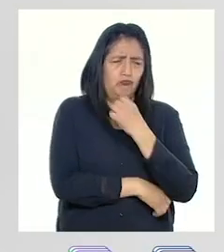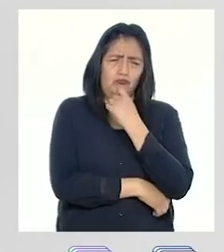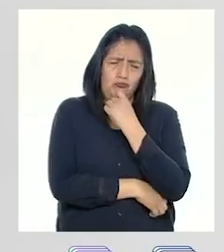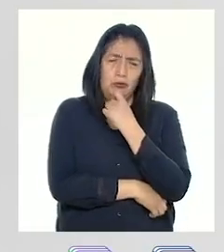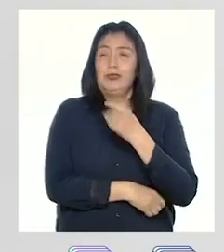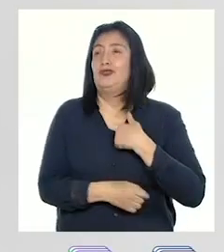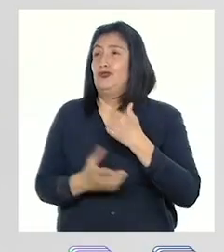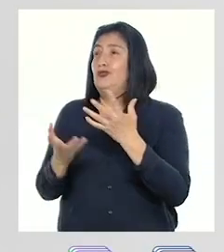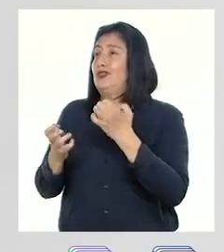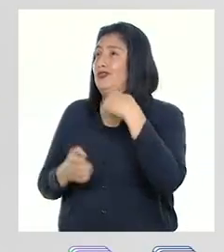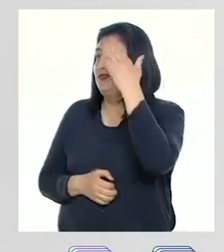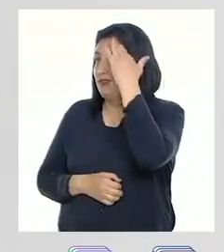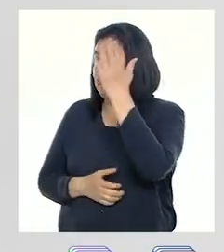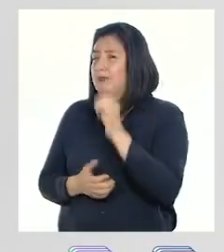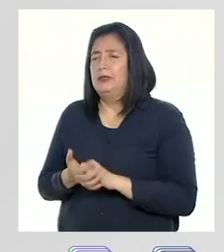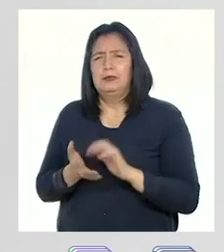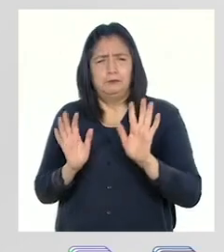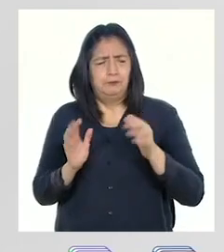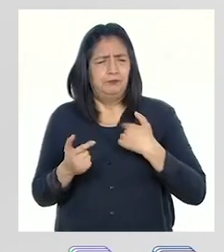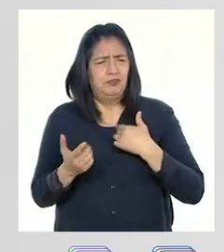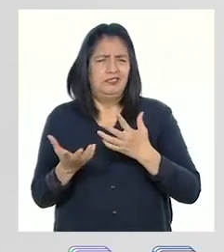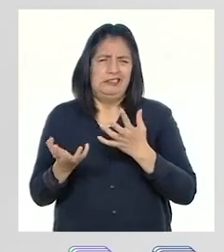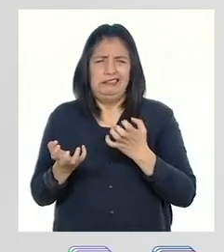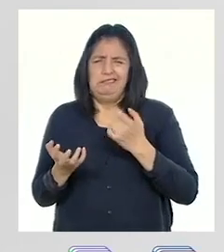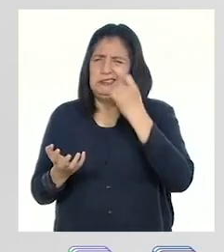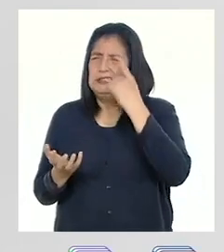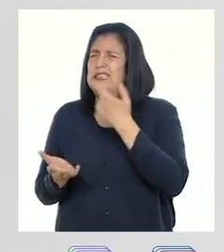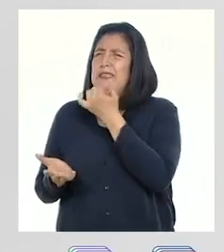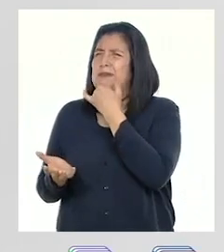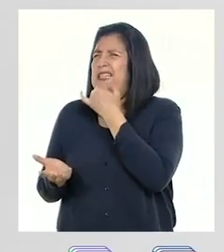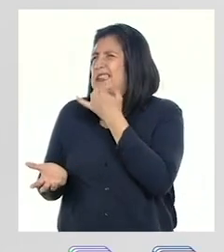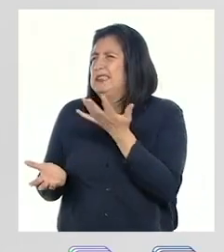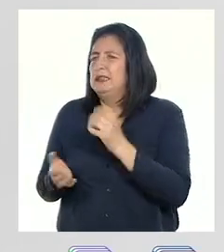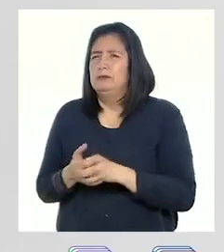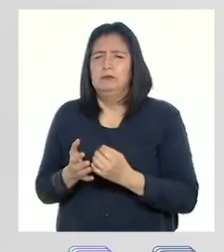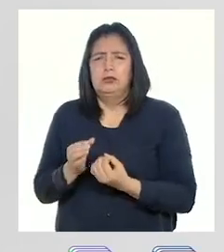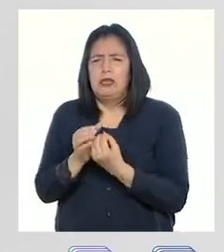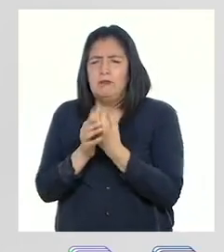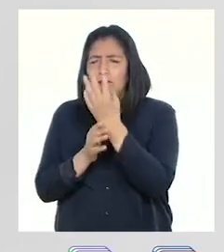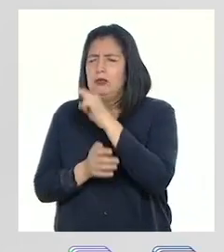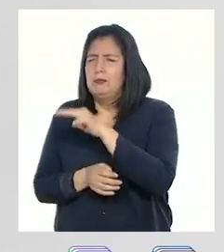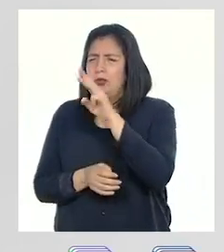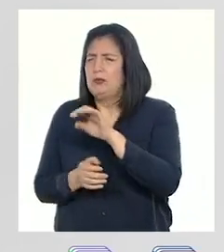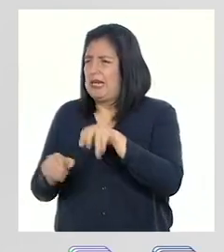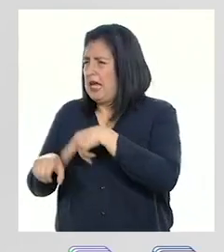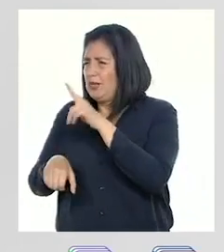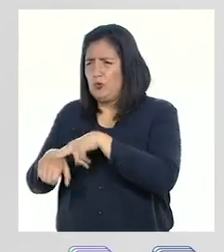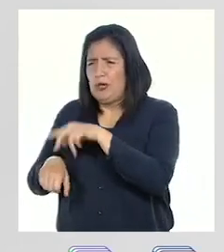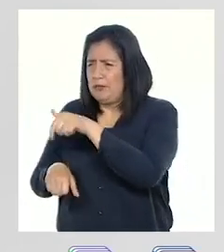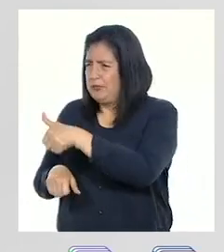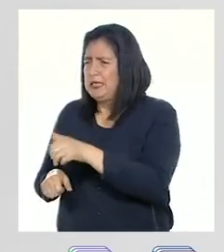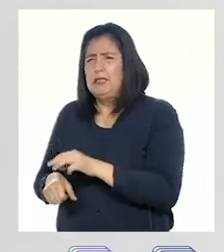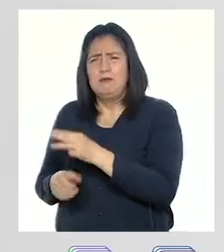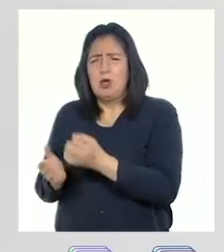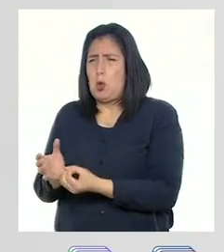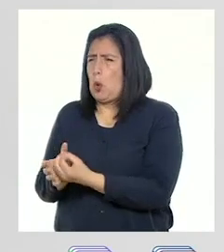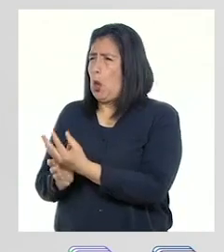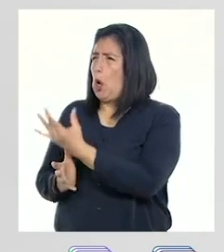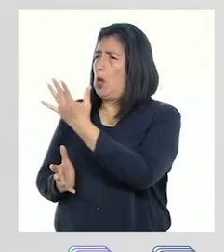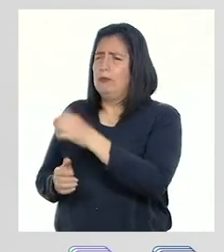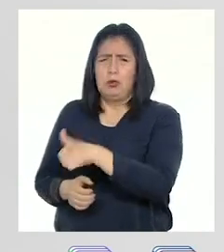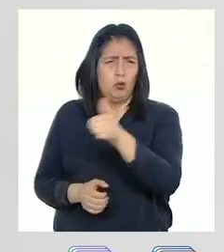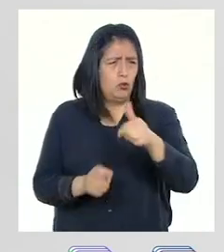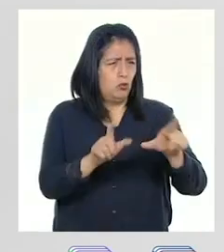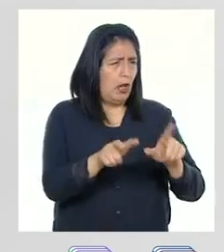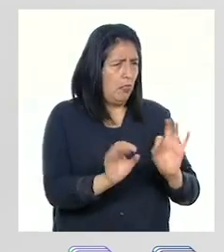Yo quiero saber lo mismo. Todavía intento entender qué es lo que causa que las orquídeas puedan crecer naturalmente en Moyo Bamba, pero no